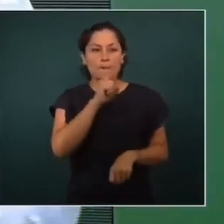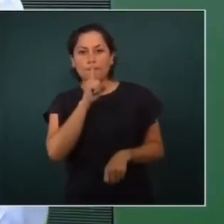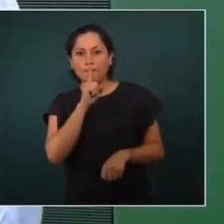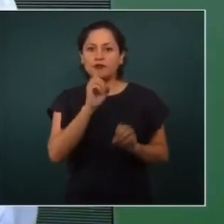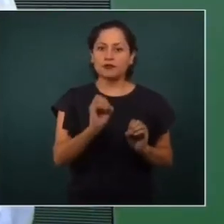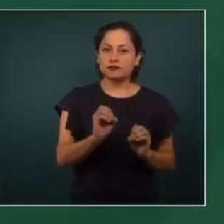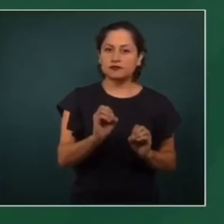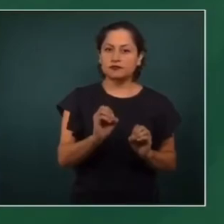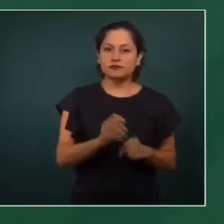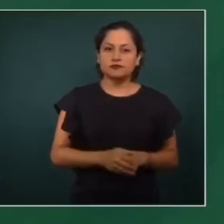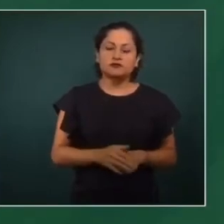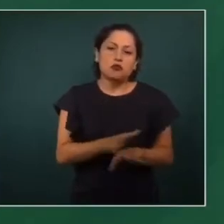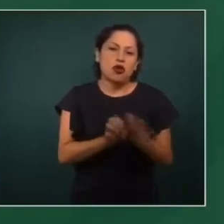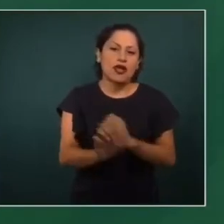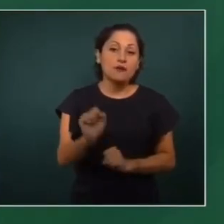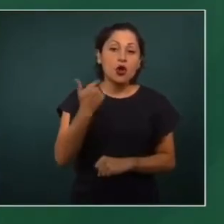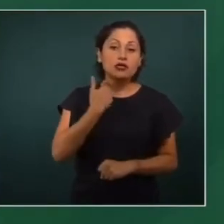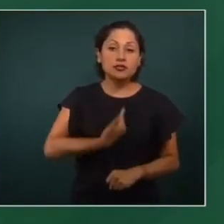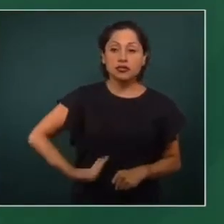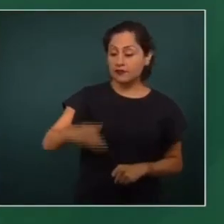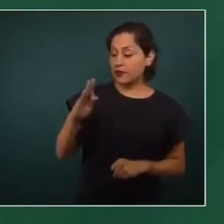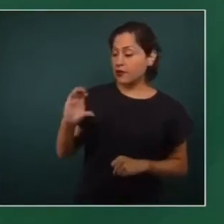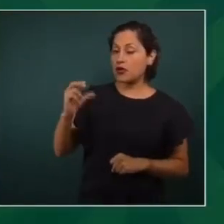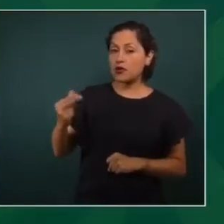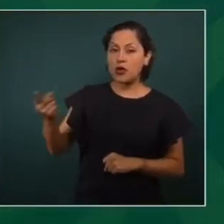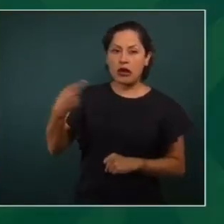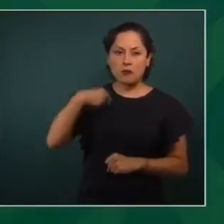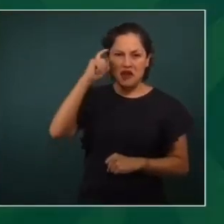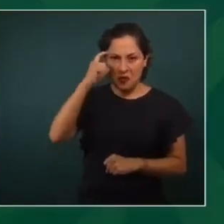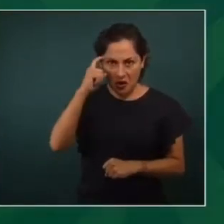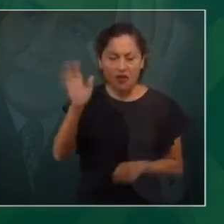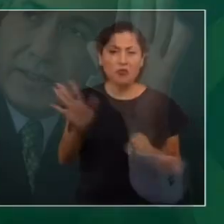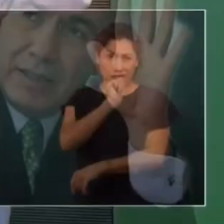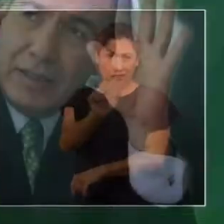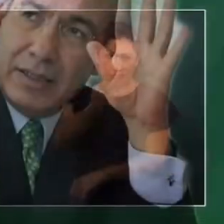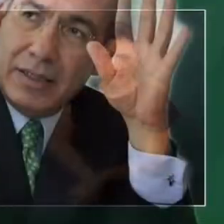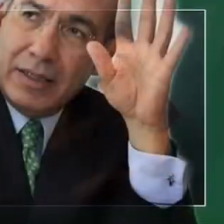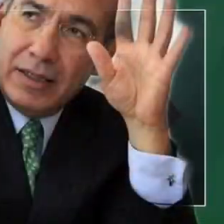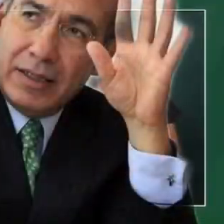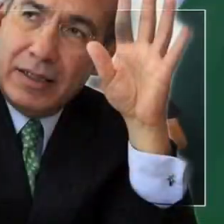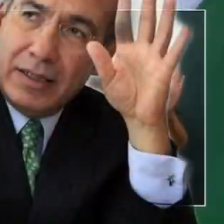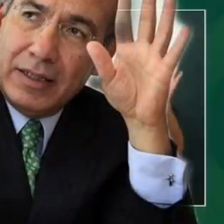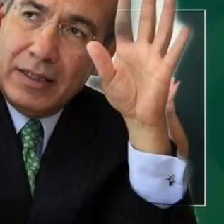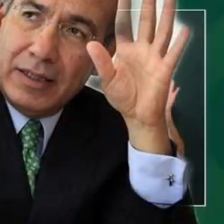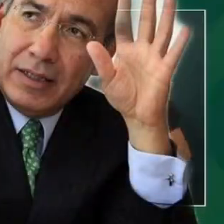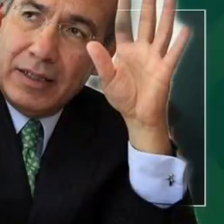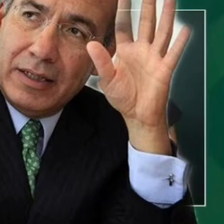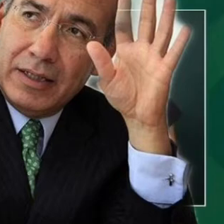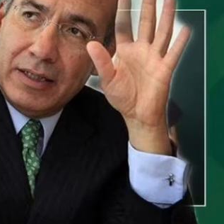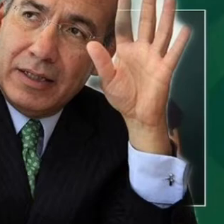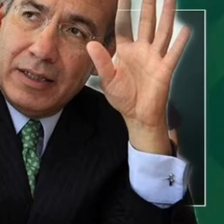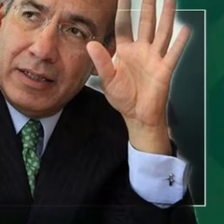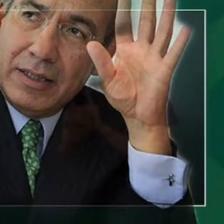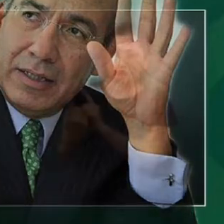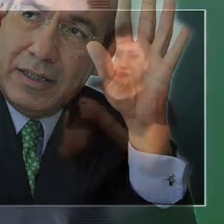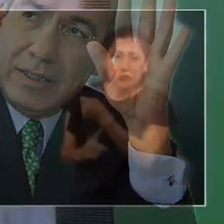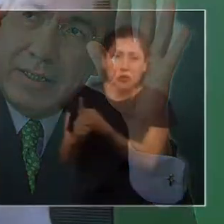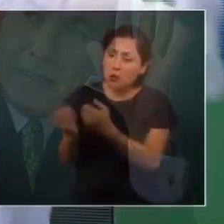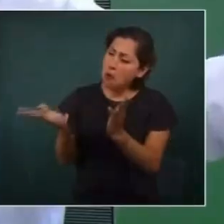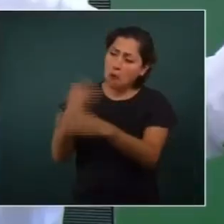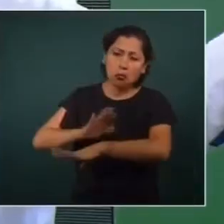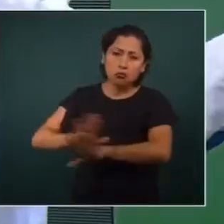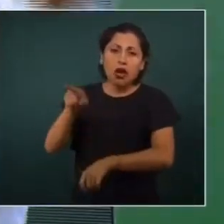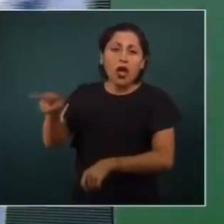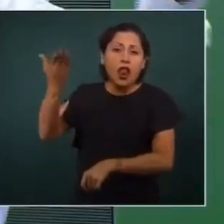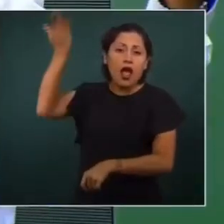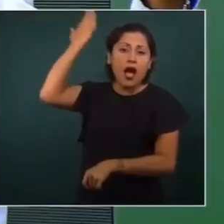el expresidente Calderón conmigo. Dice que hay persecución política. Nada de eso. Yo ya lo perdoné. Nos robó